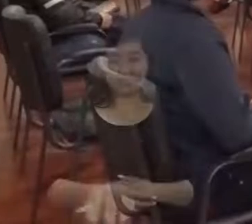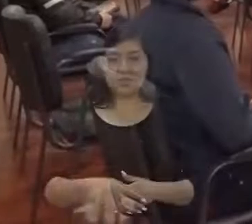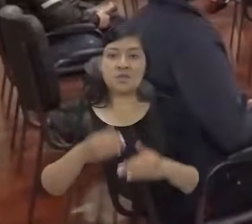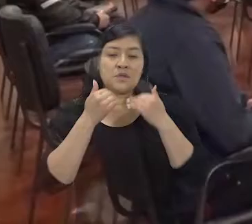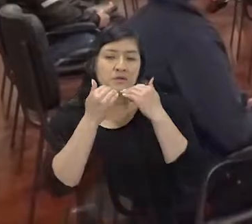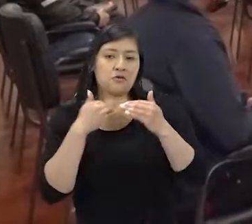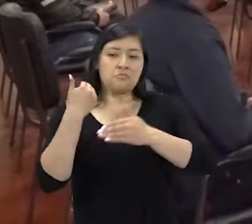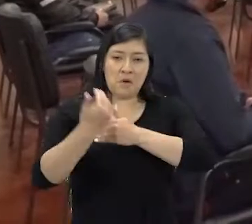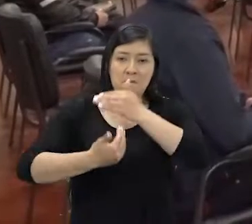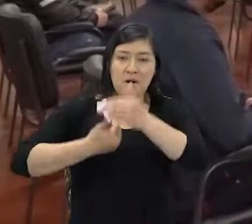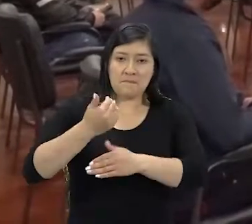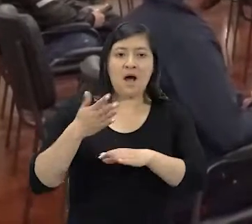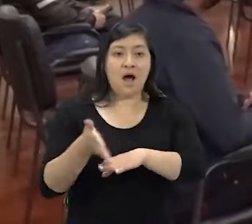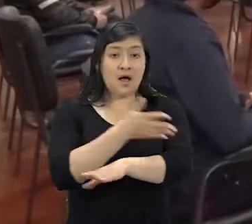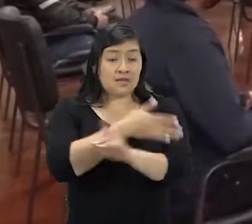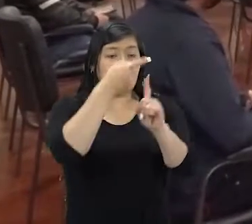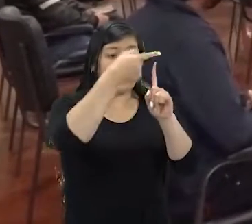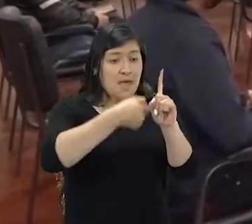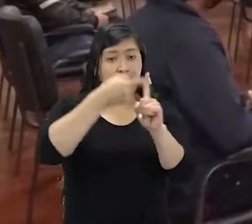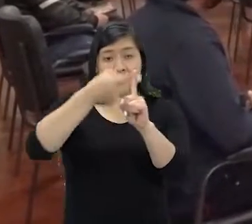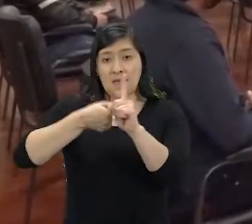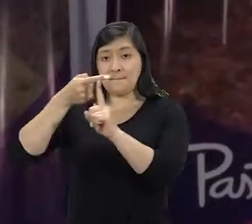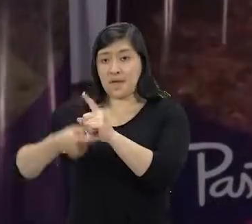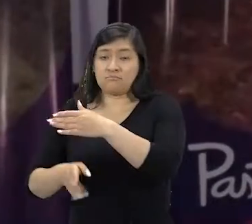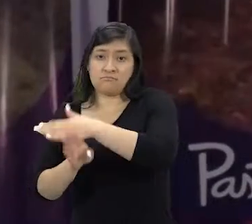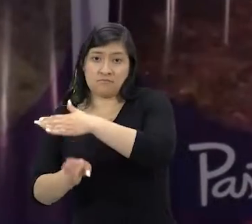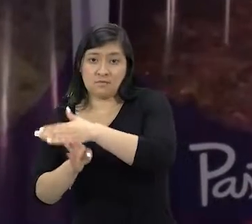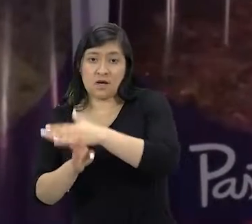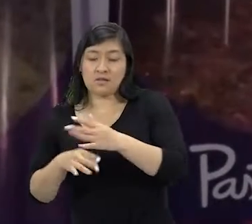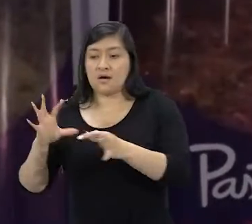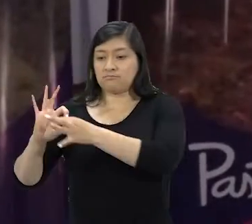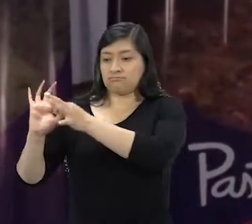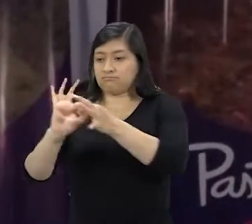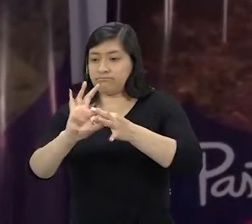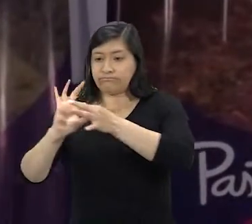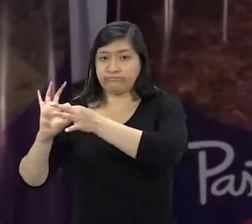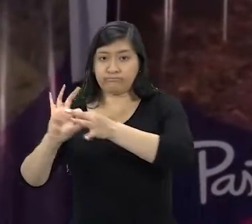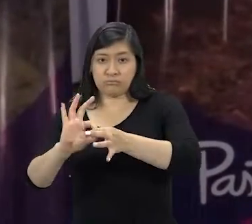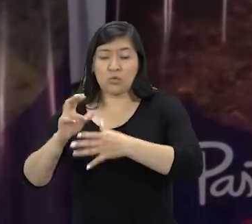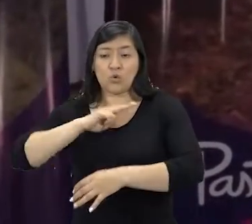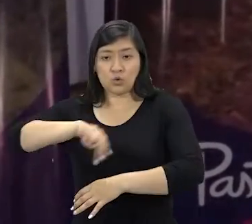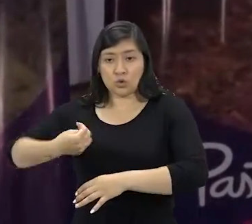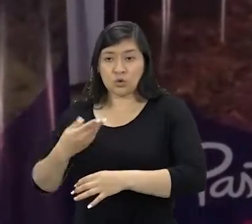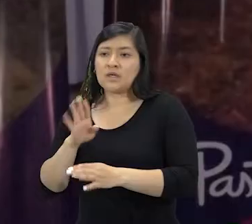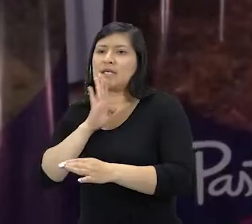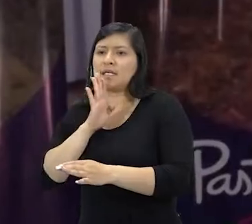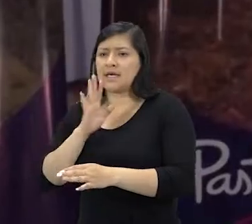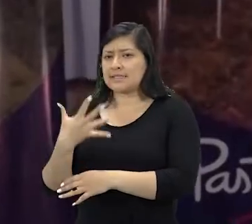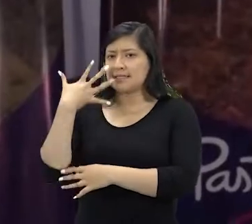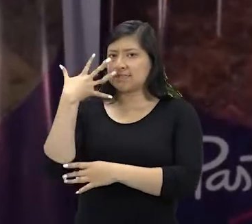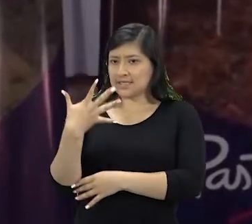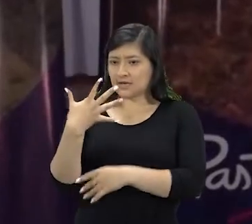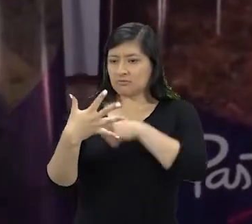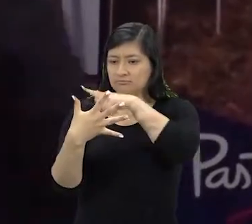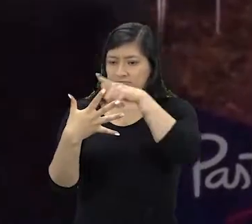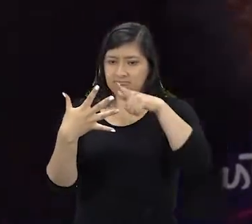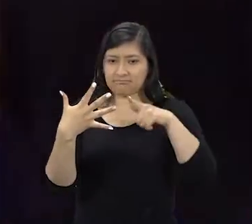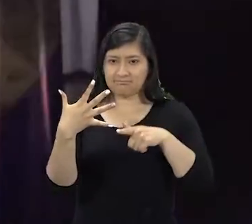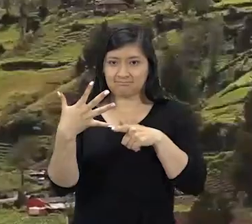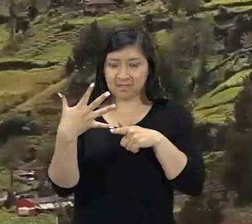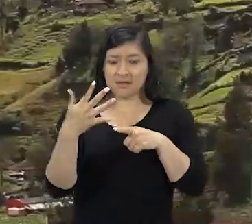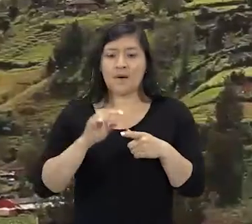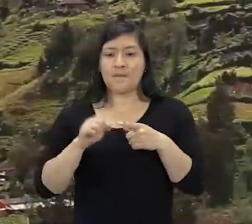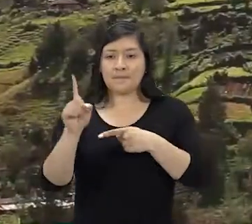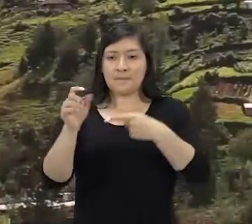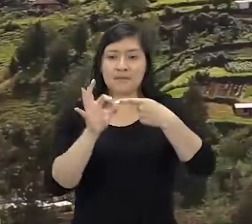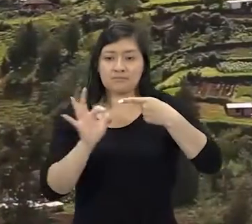El proceso se vino adelantando hace algunos meses atrás, en los cuales se hizo una alianza y se trabajó mancomunadamente con los cinco corregimientos del